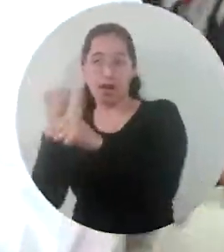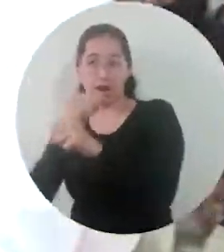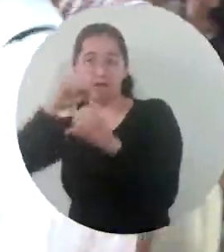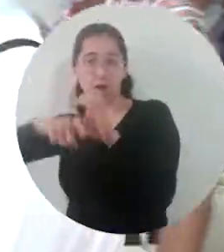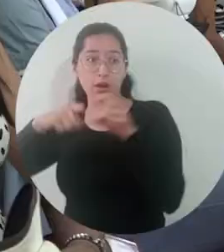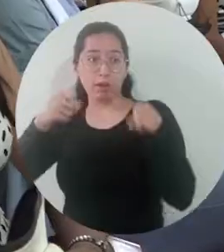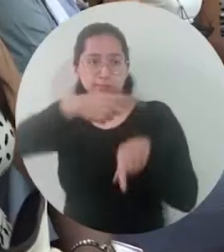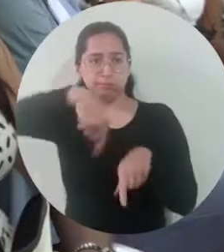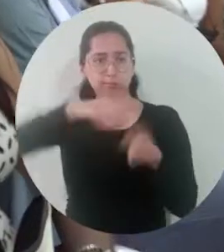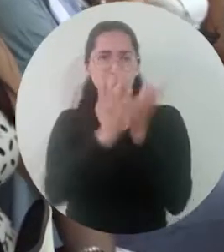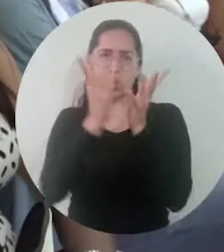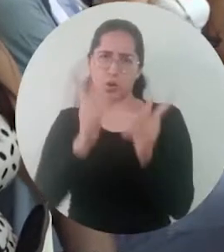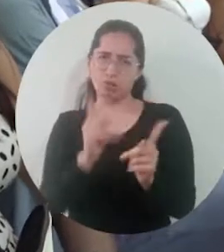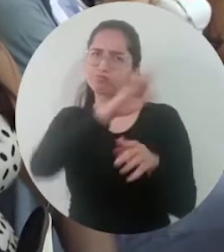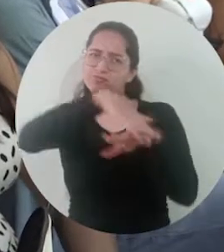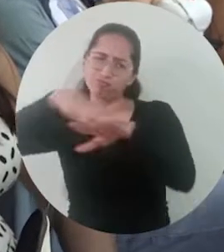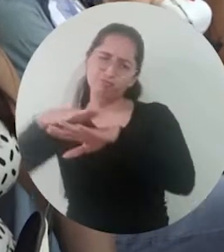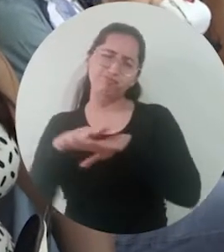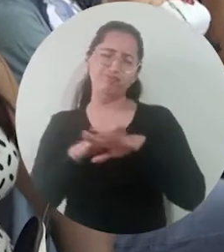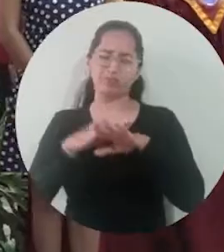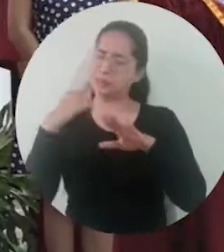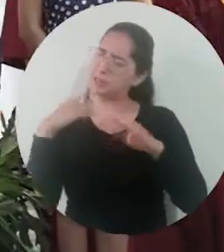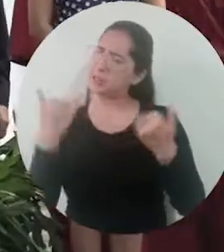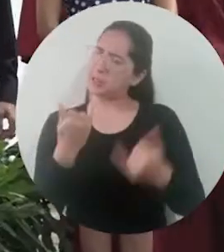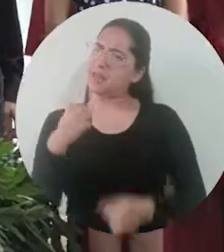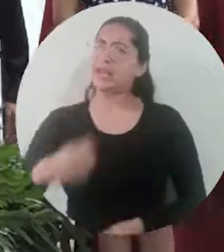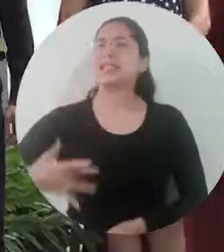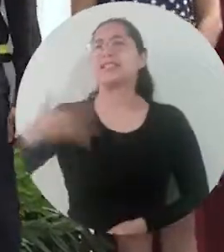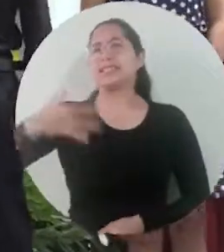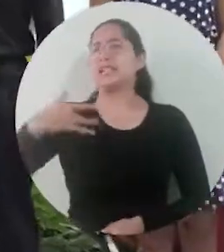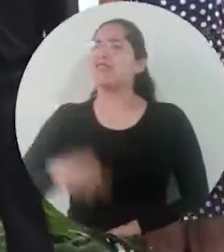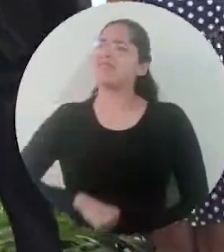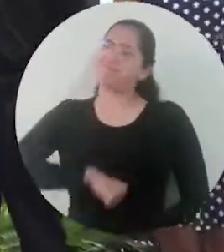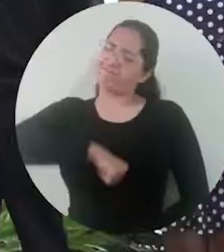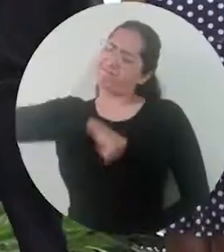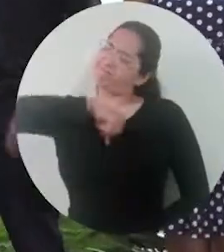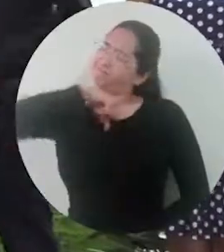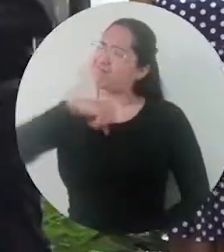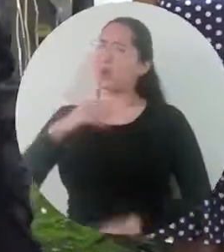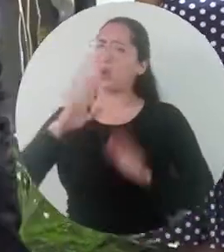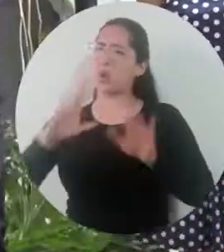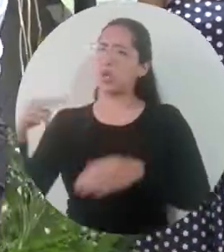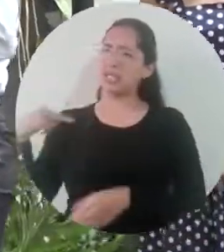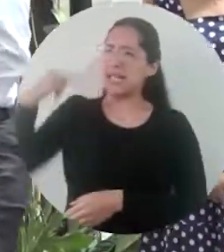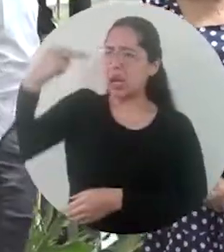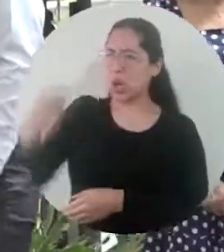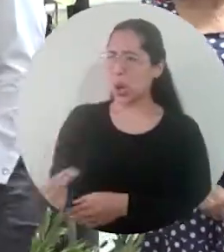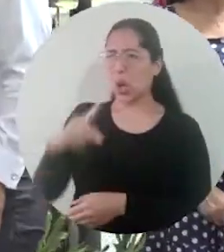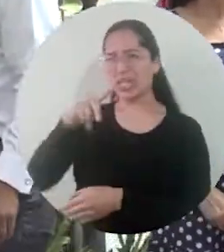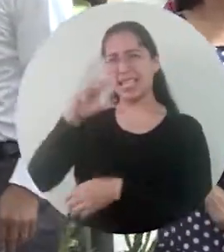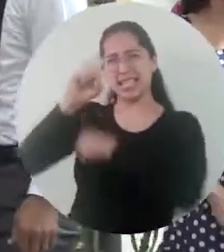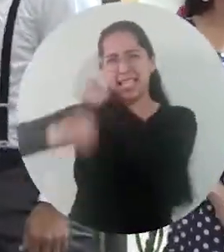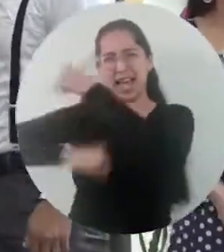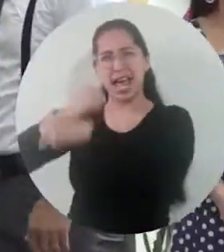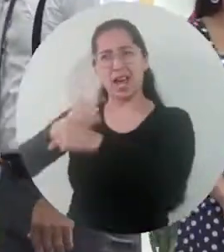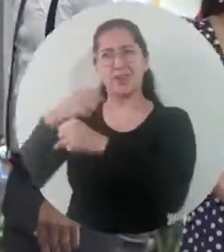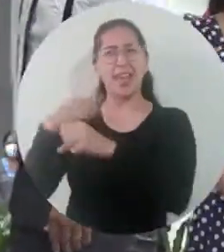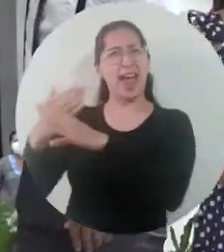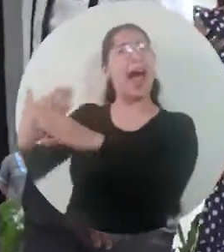directivos y estudiantes están llamados a tratar con grandeza de alma e inmensa gratitud su singular historia,